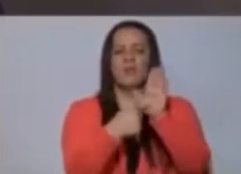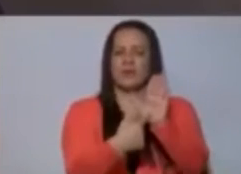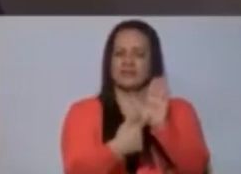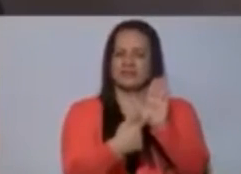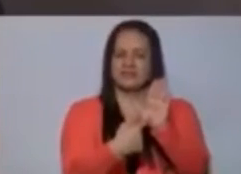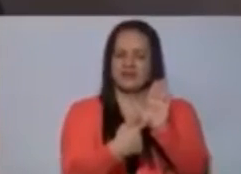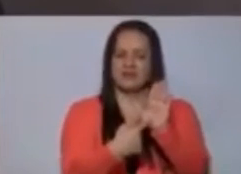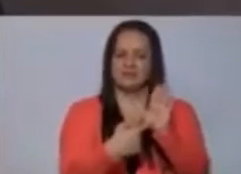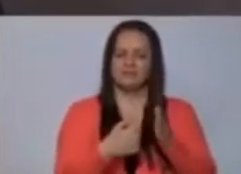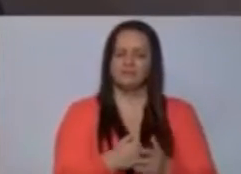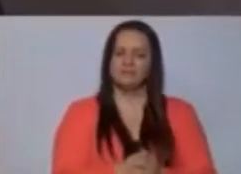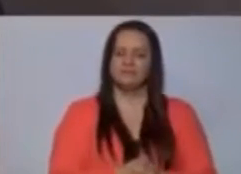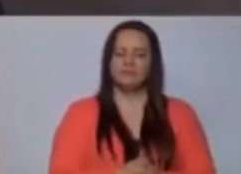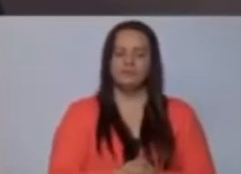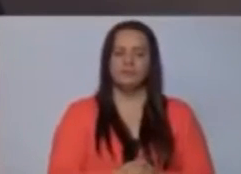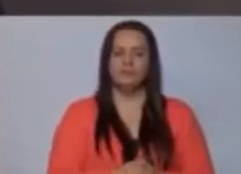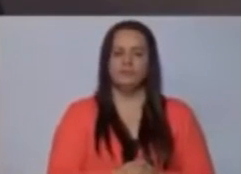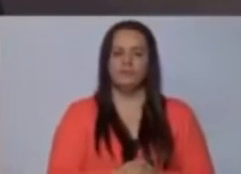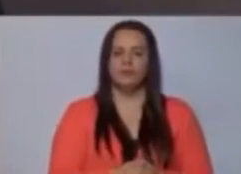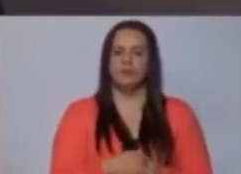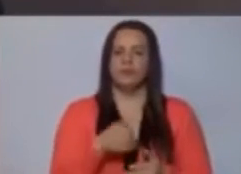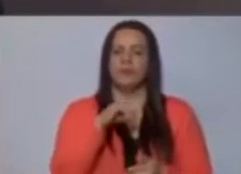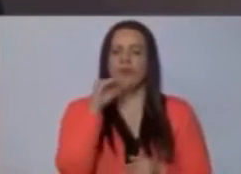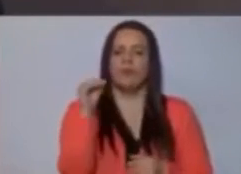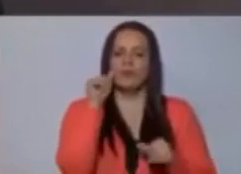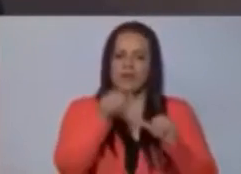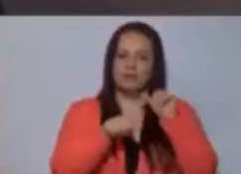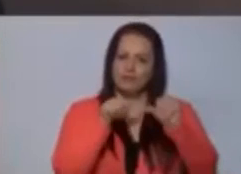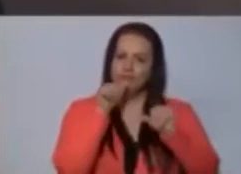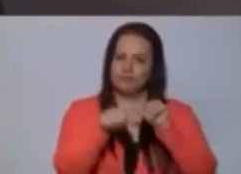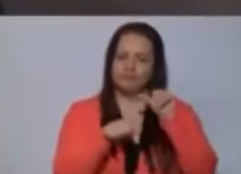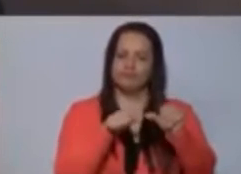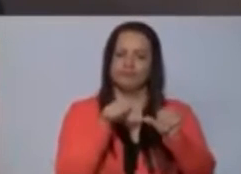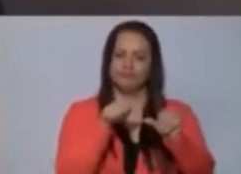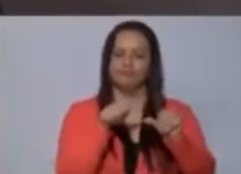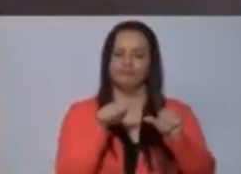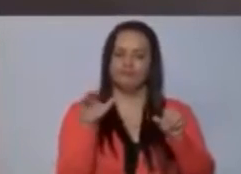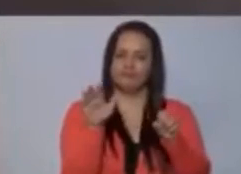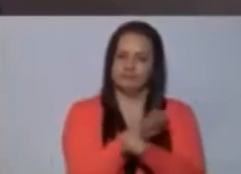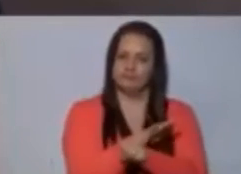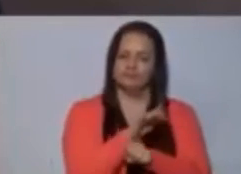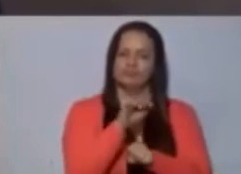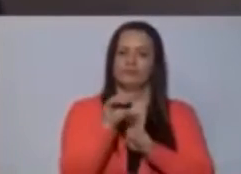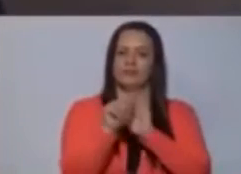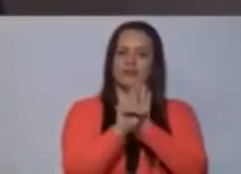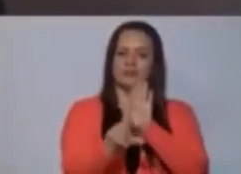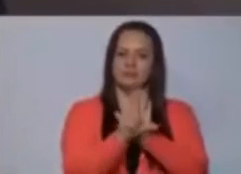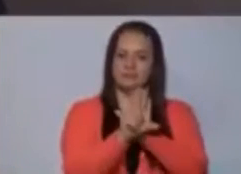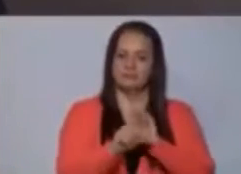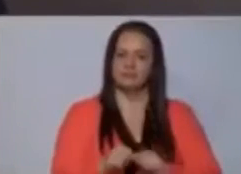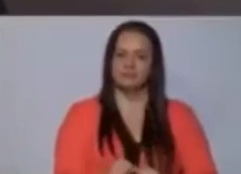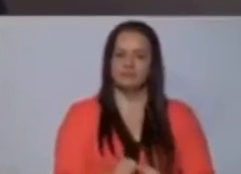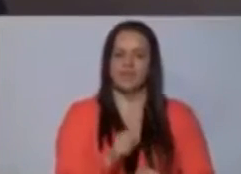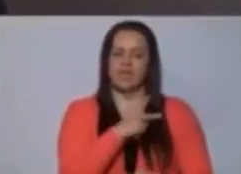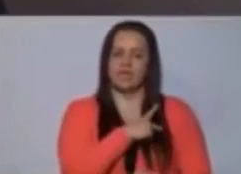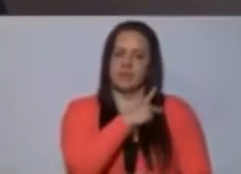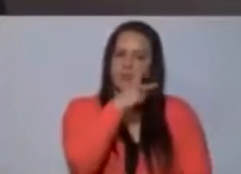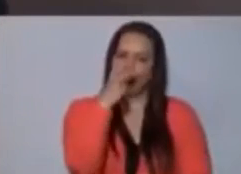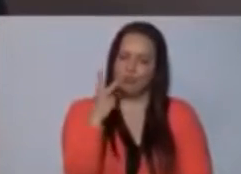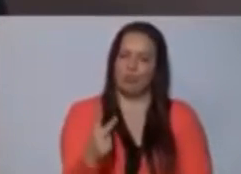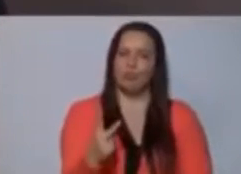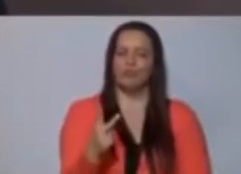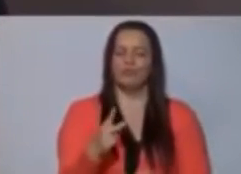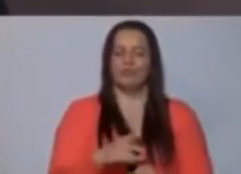diligencia completa del Poder Legislativo y una voluntad